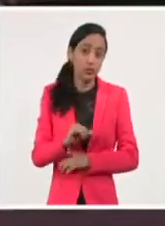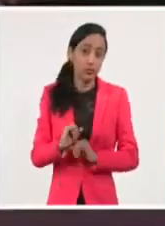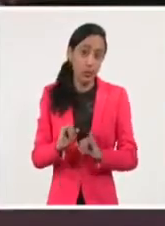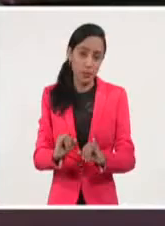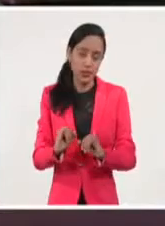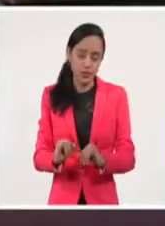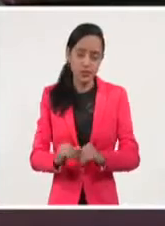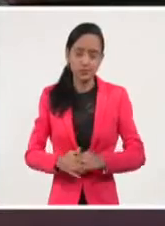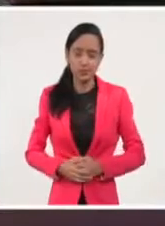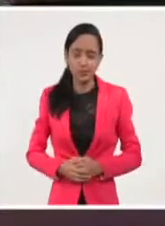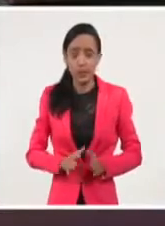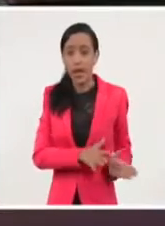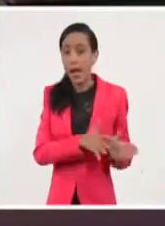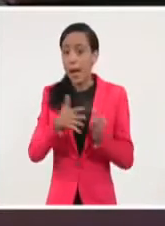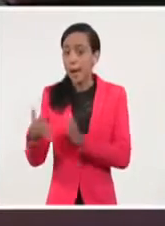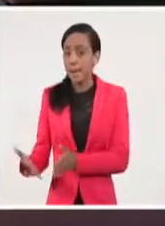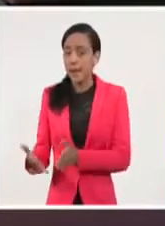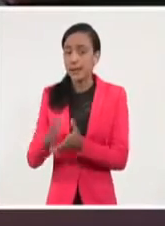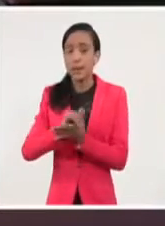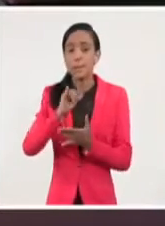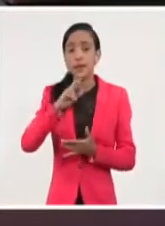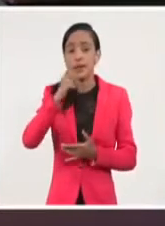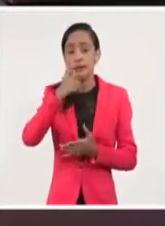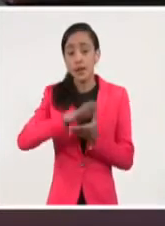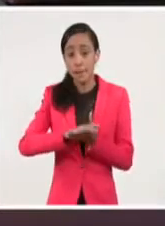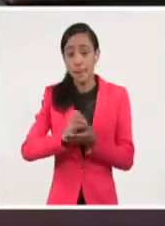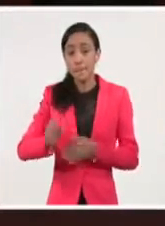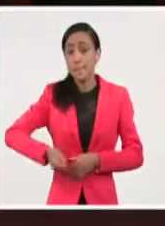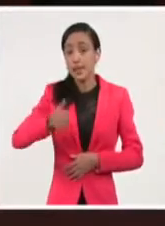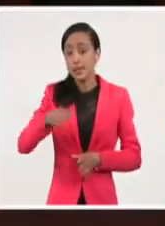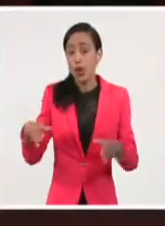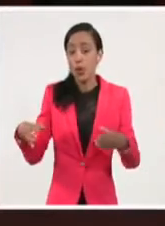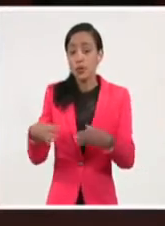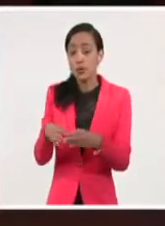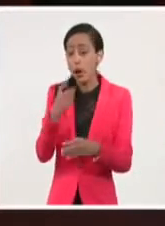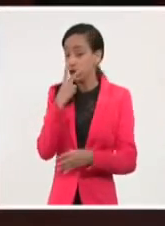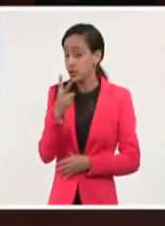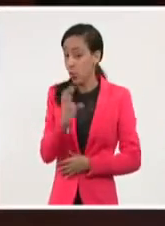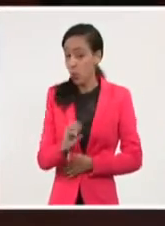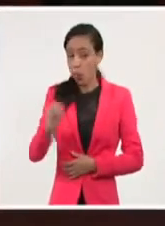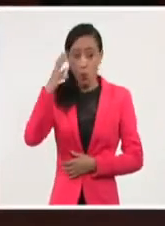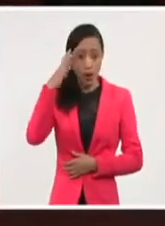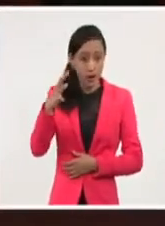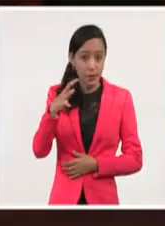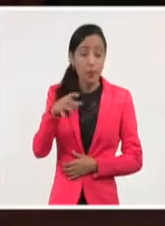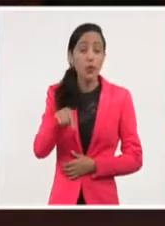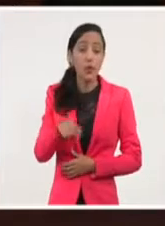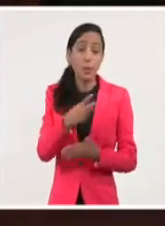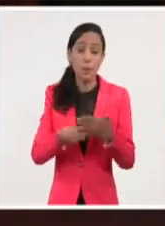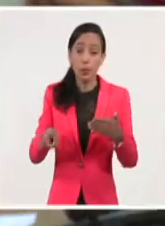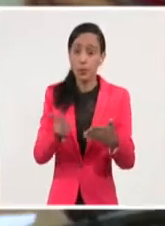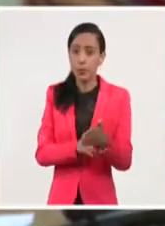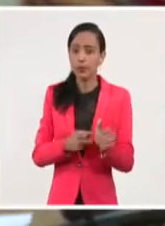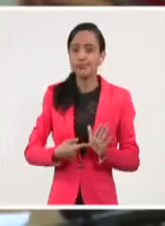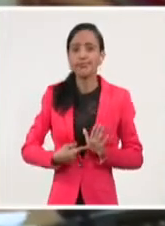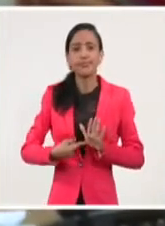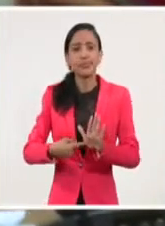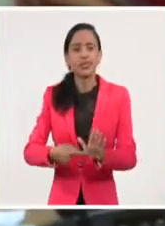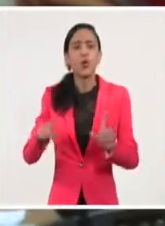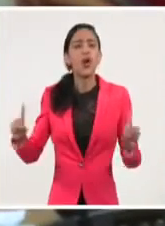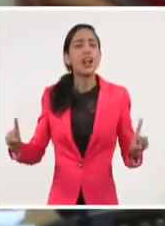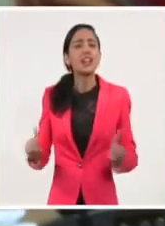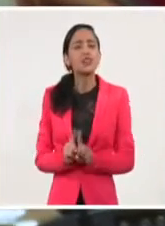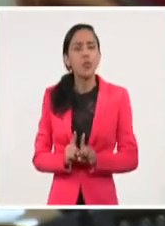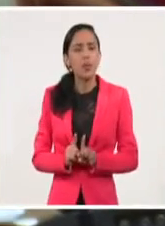respecto. Por otra parte, Miriam Brito, presidenta de la Comisión de Atención a los Órganos Locales del Poder Popular, presentó un resumen